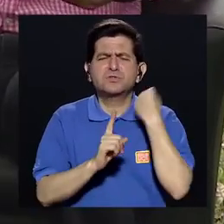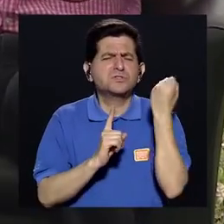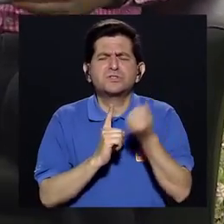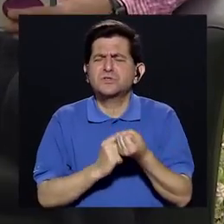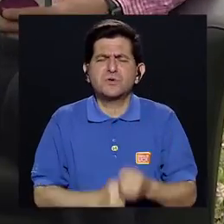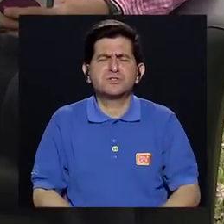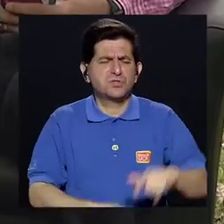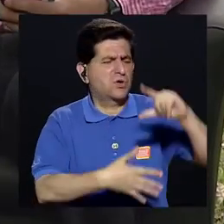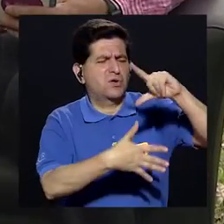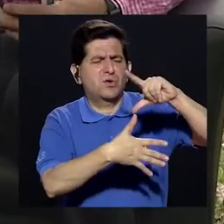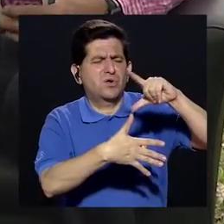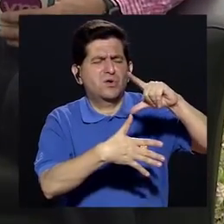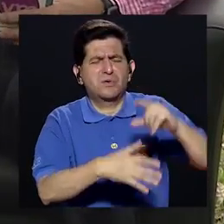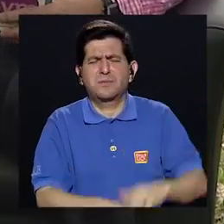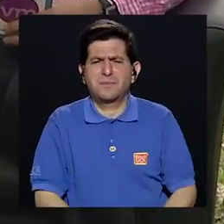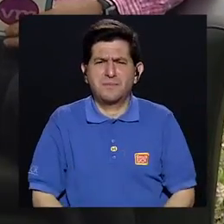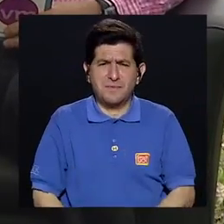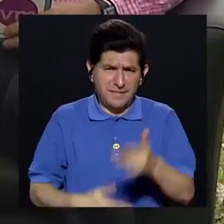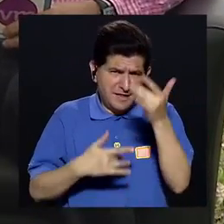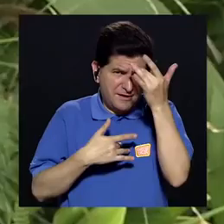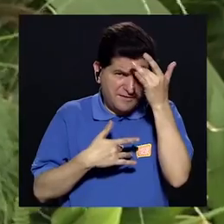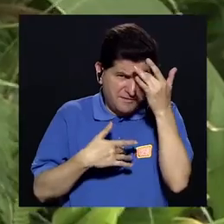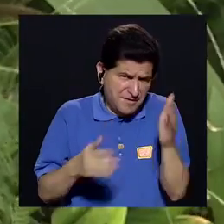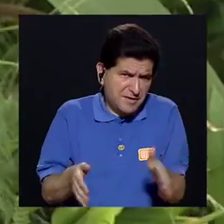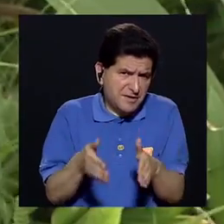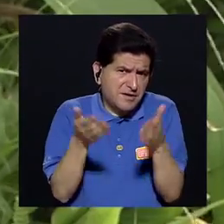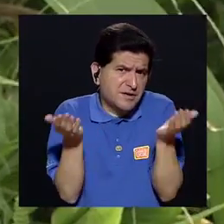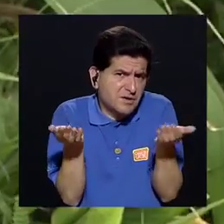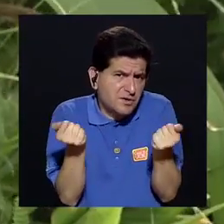A nivel de país Con respecto a esta enfermedad